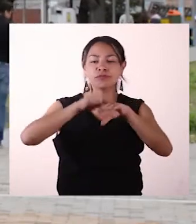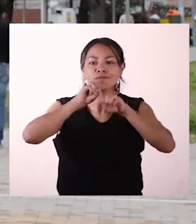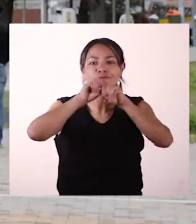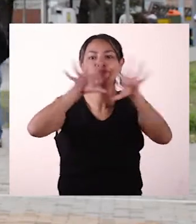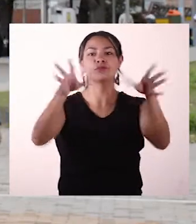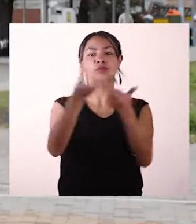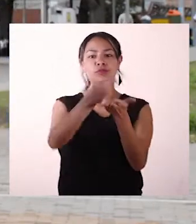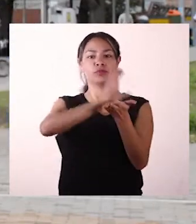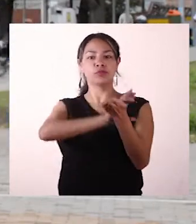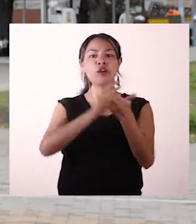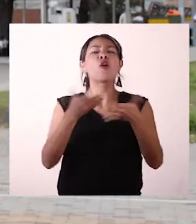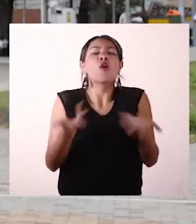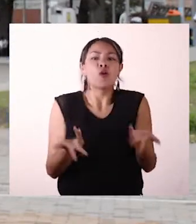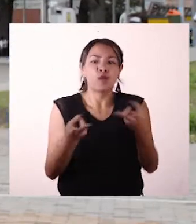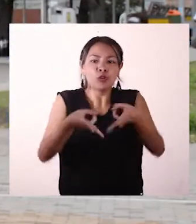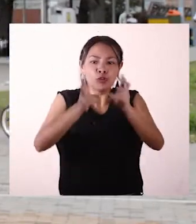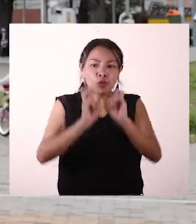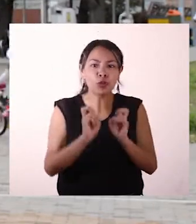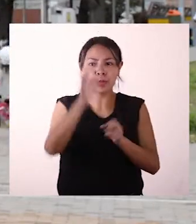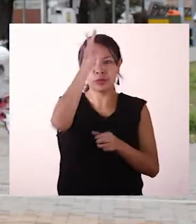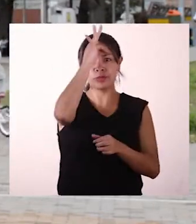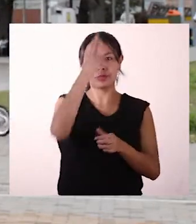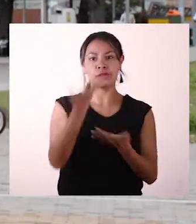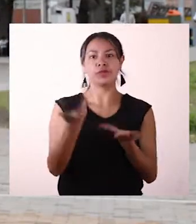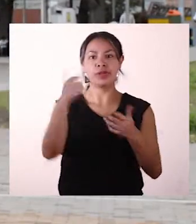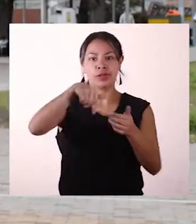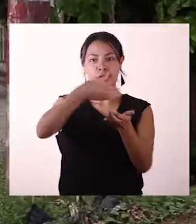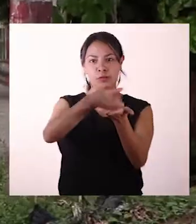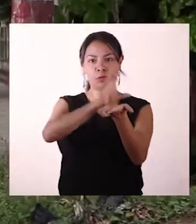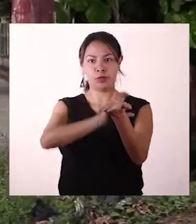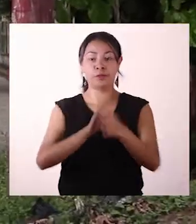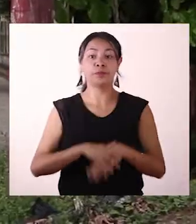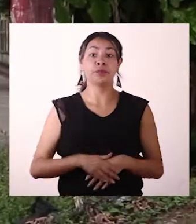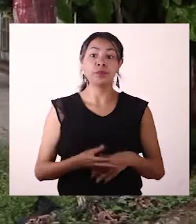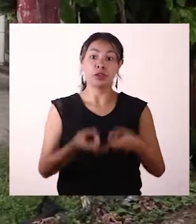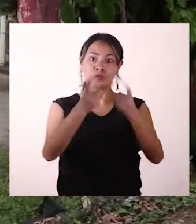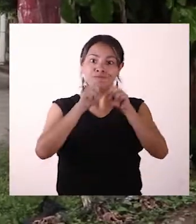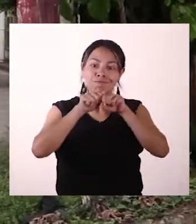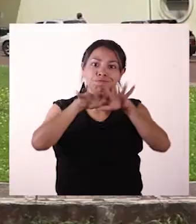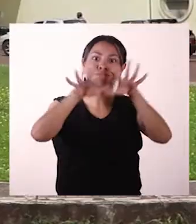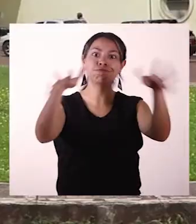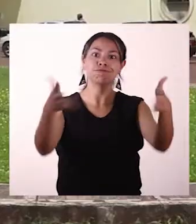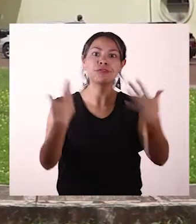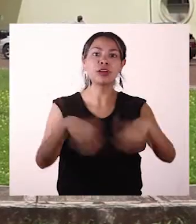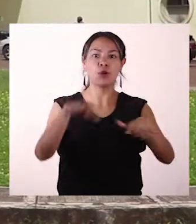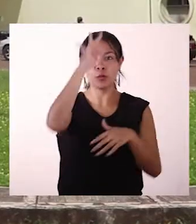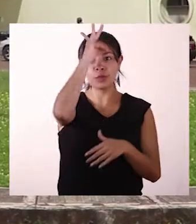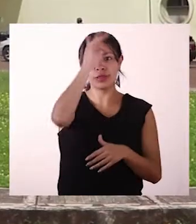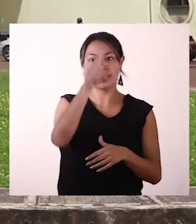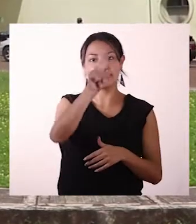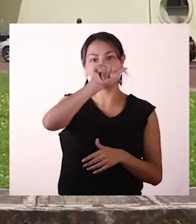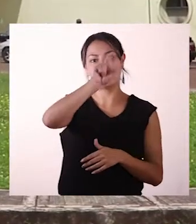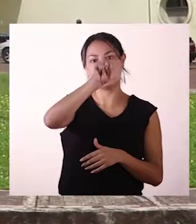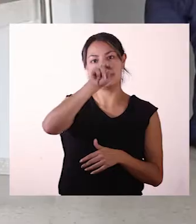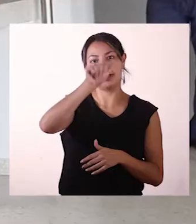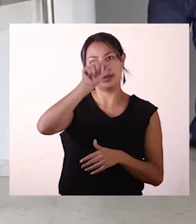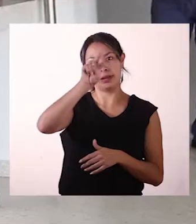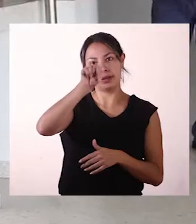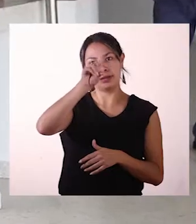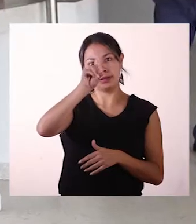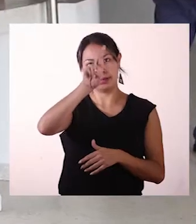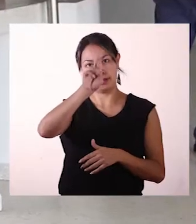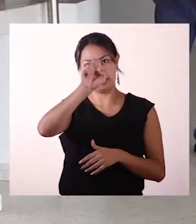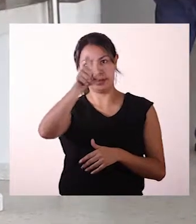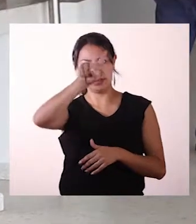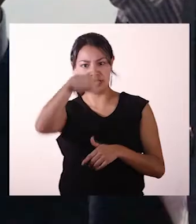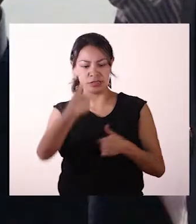pronto en Tumaco cómo será ese nuevo hospital San Andrés de Tumaco. Un nuevo panorama empieza a trazarse para el Hospital San Andrés de Tumaco, luego